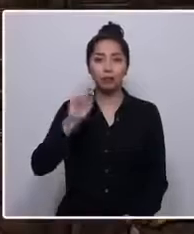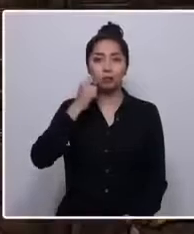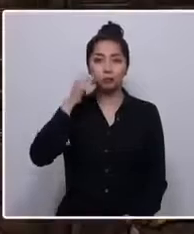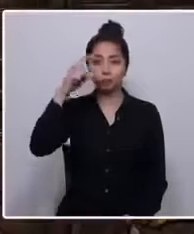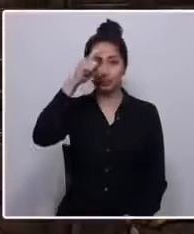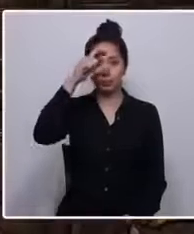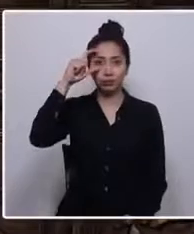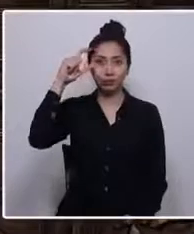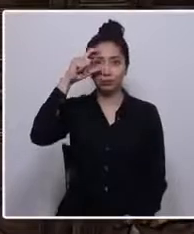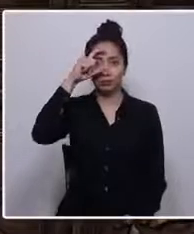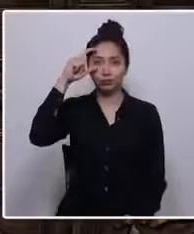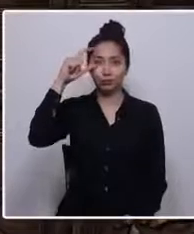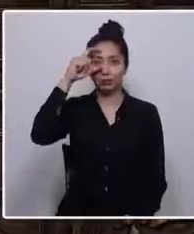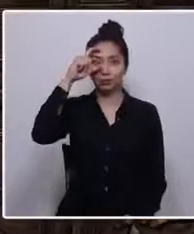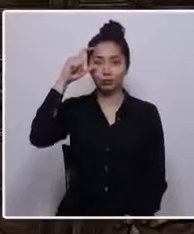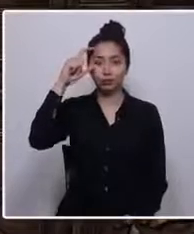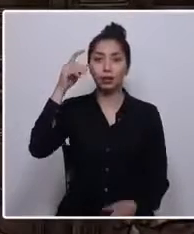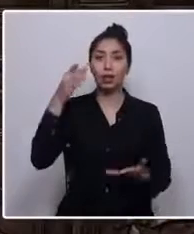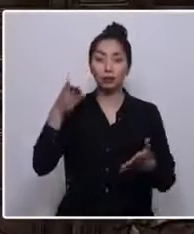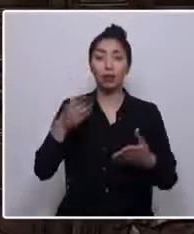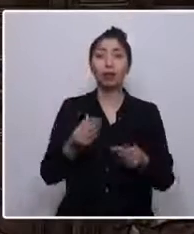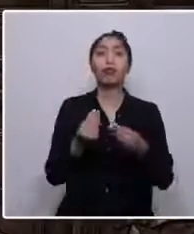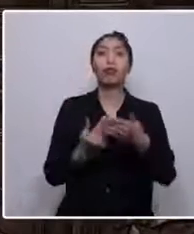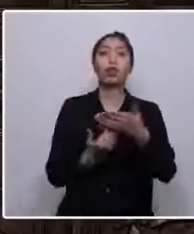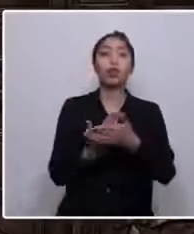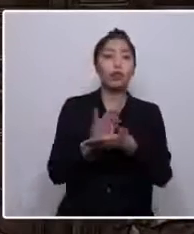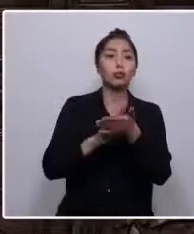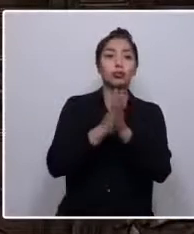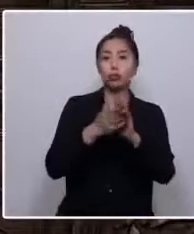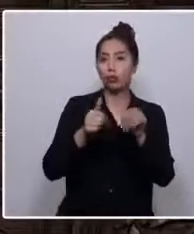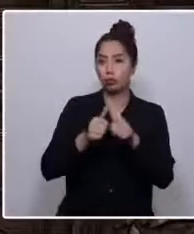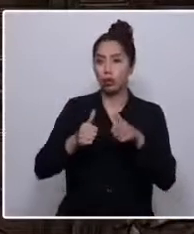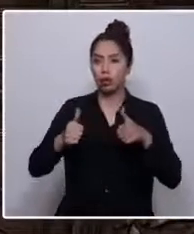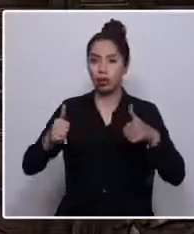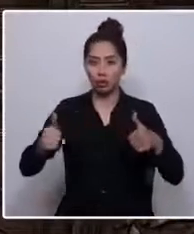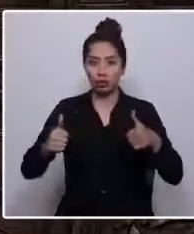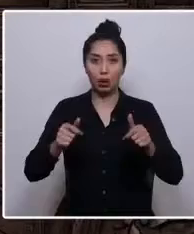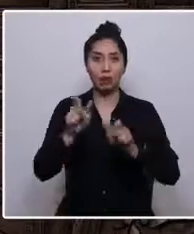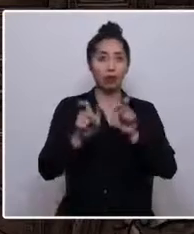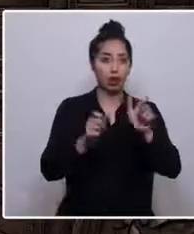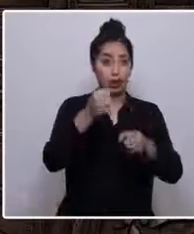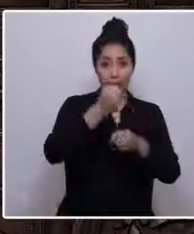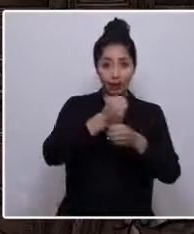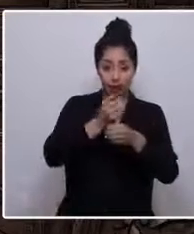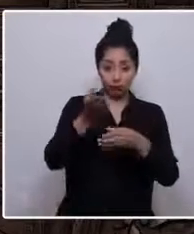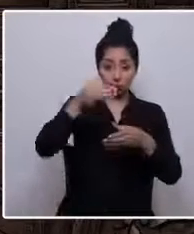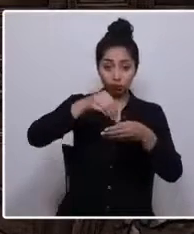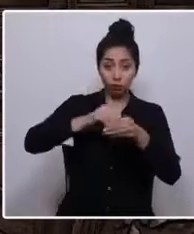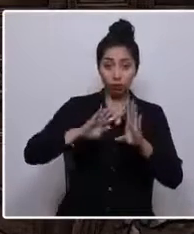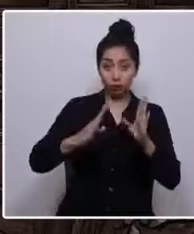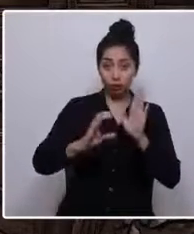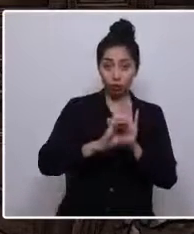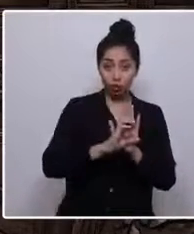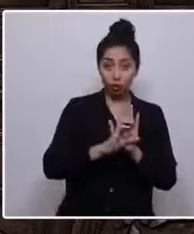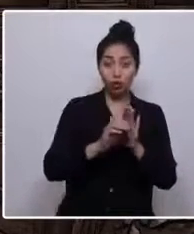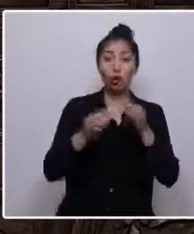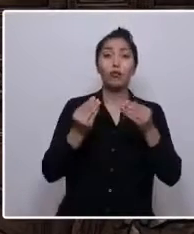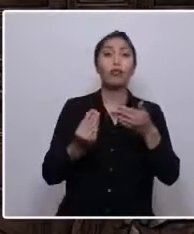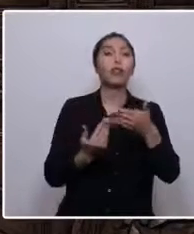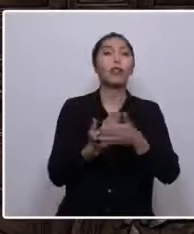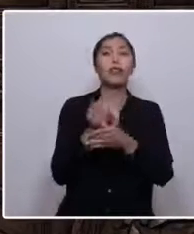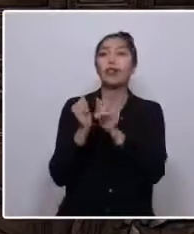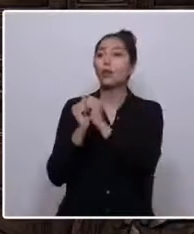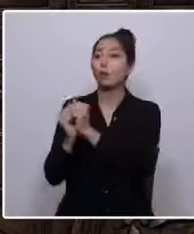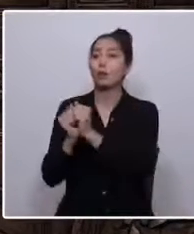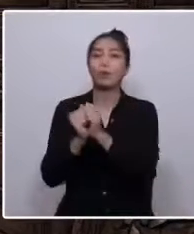la MIEM Presidenta y Mesa Directiva. Buenos días a quienes trabajan en la Convención Constitucional. Buenos días, compañeras y